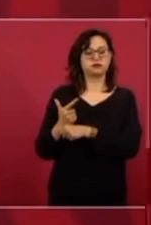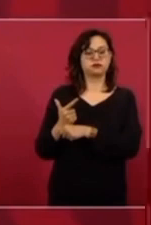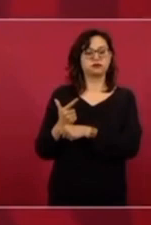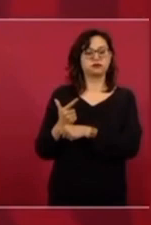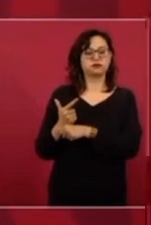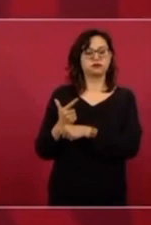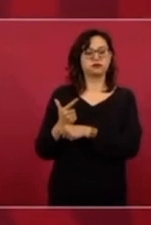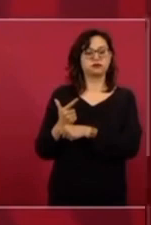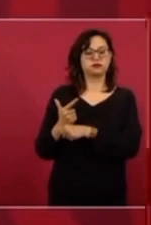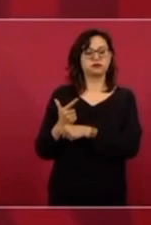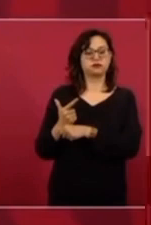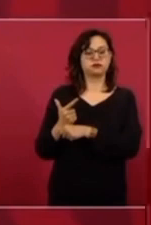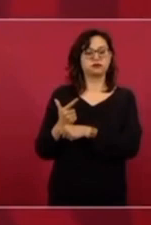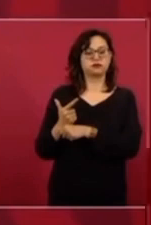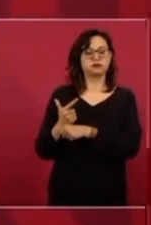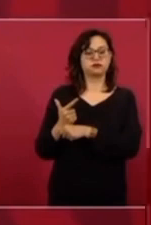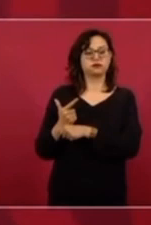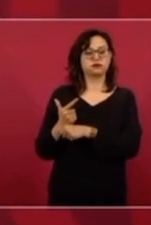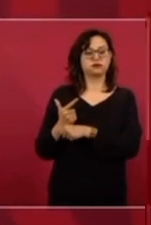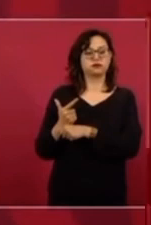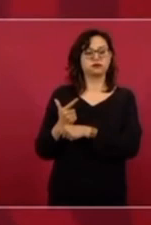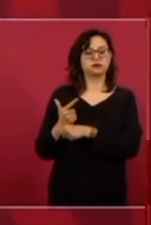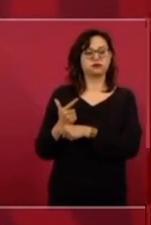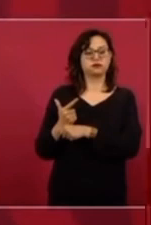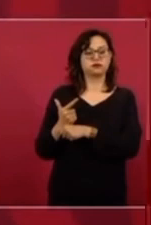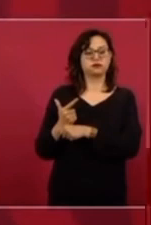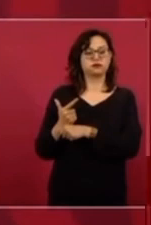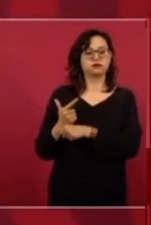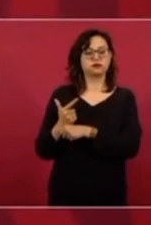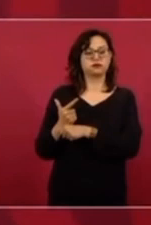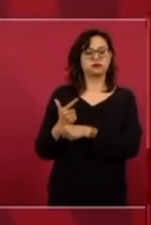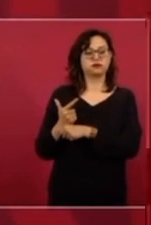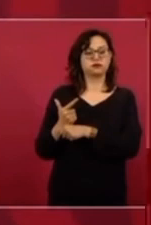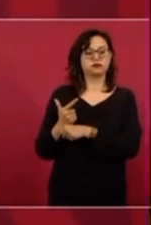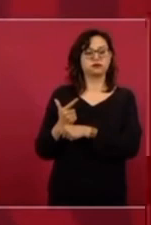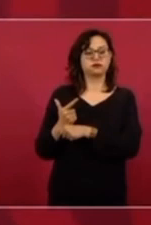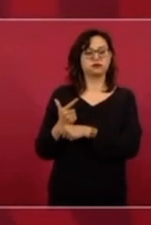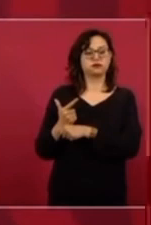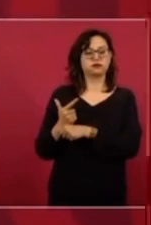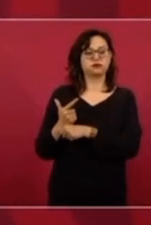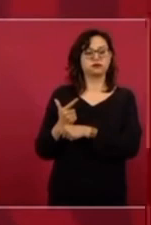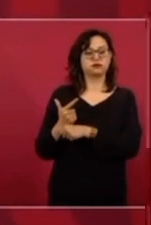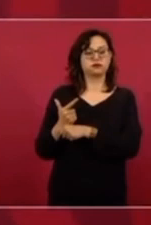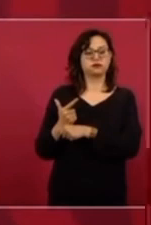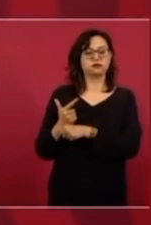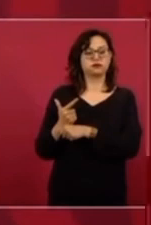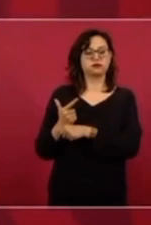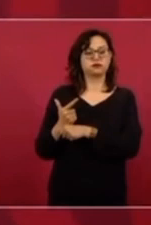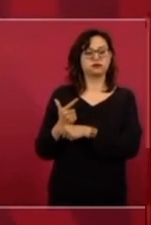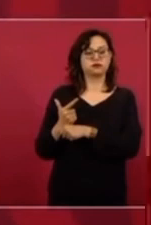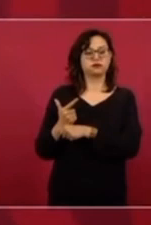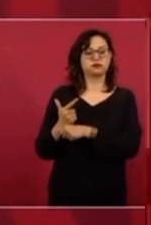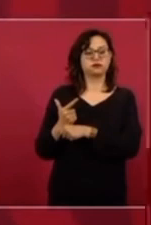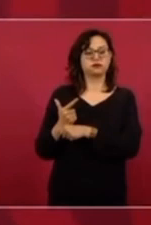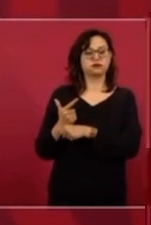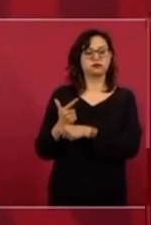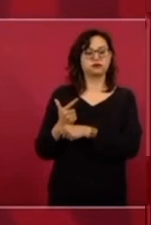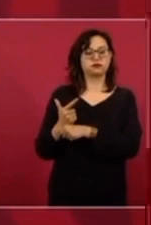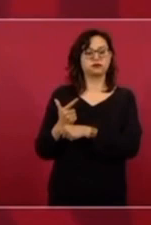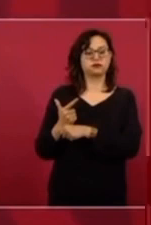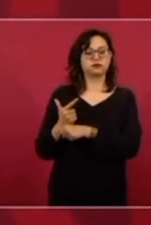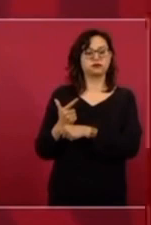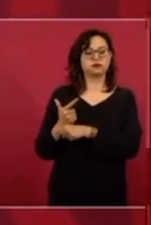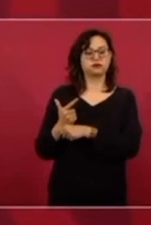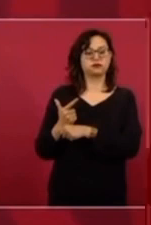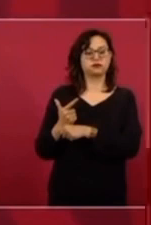primer mundo, va a visitar Alemania, Inglaterra, España y viajé a Japón, China, Corea del